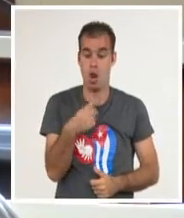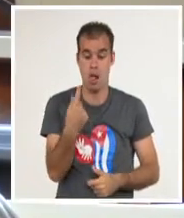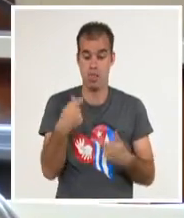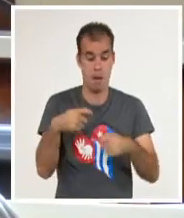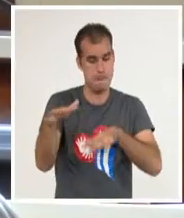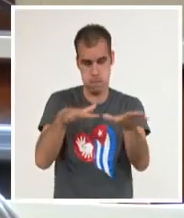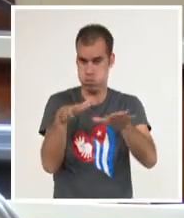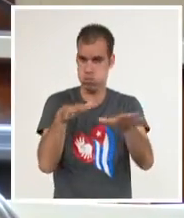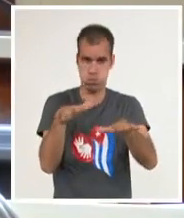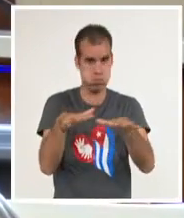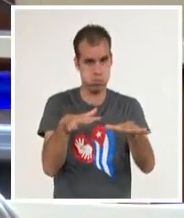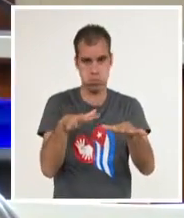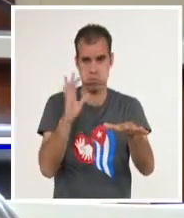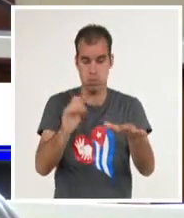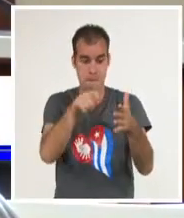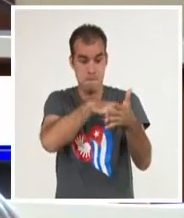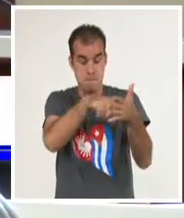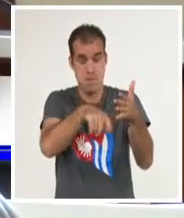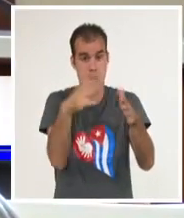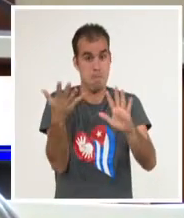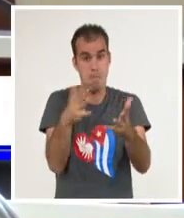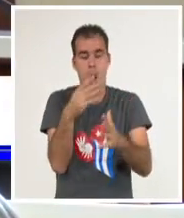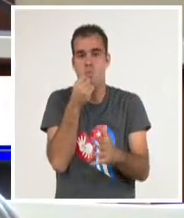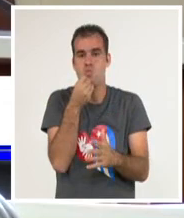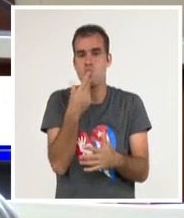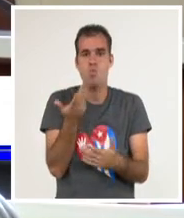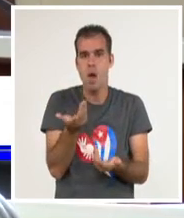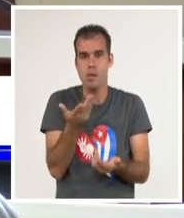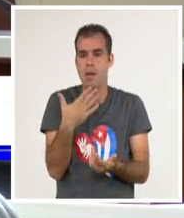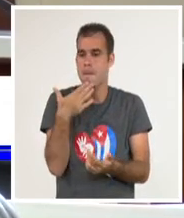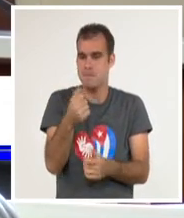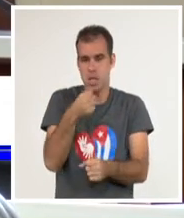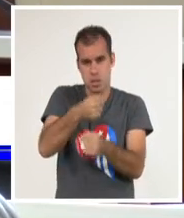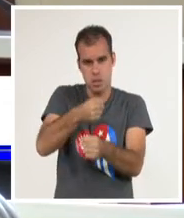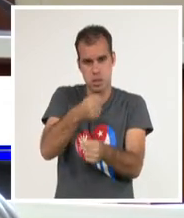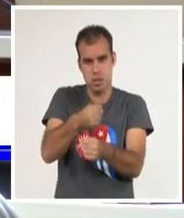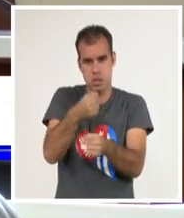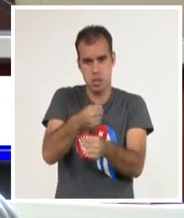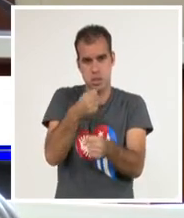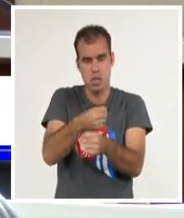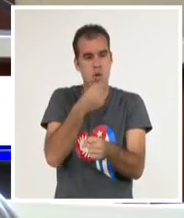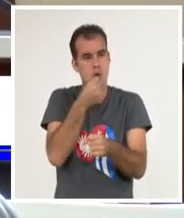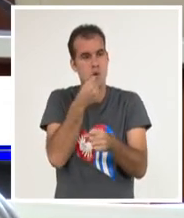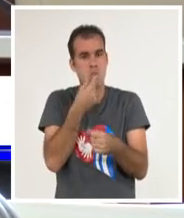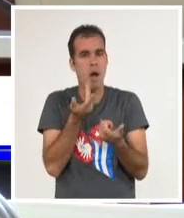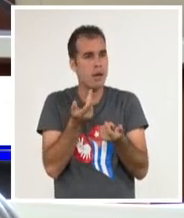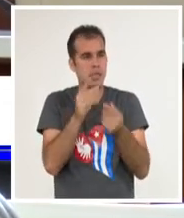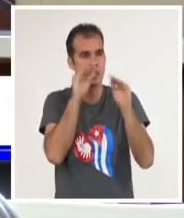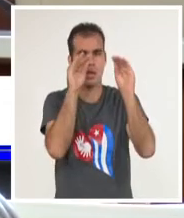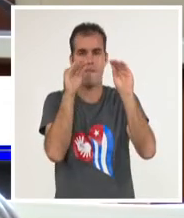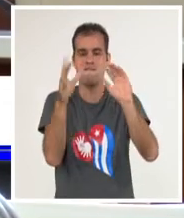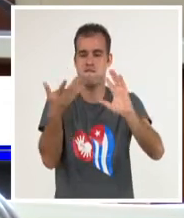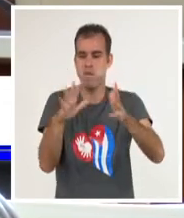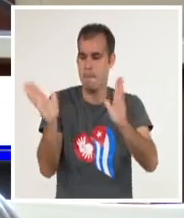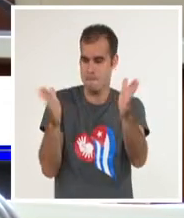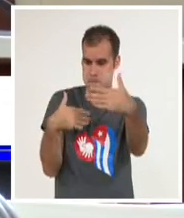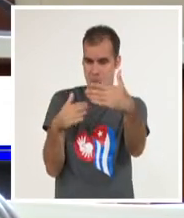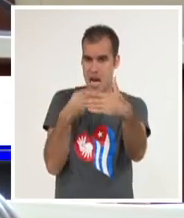por lo menos un 60% más la capacidad de manejo de paquetes.